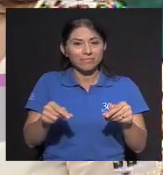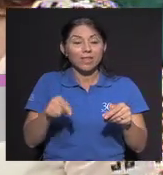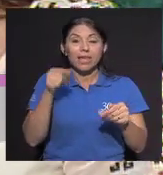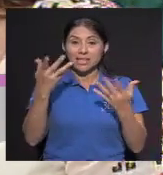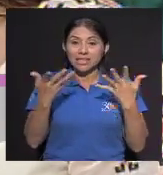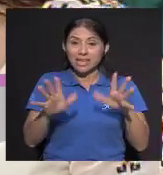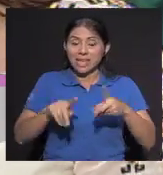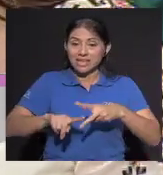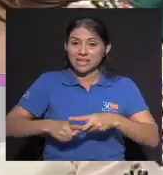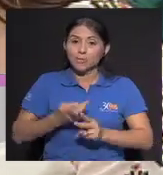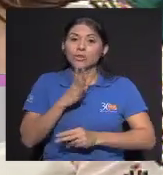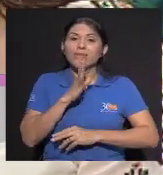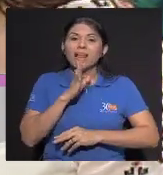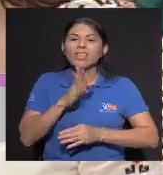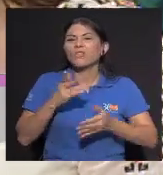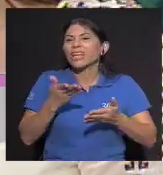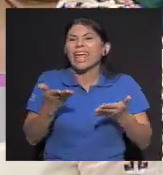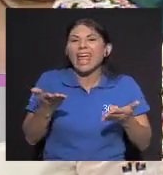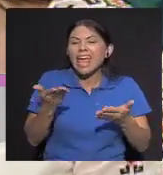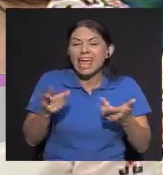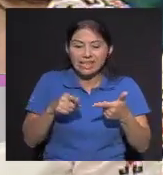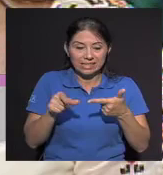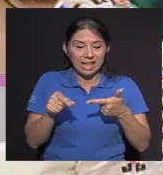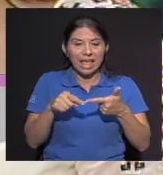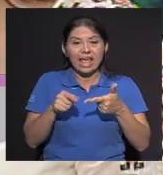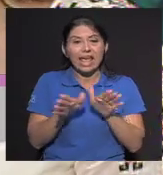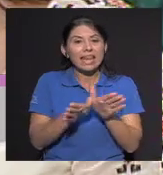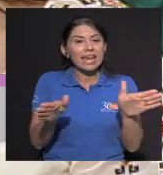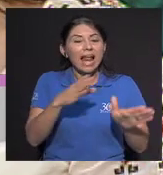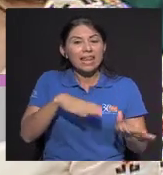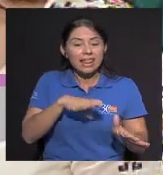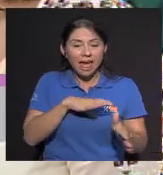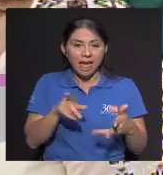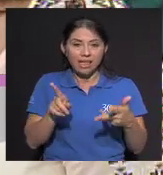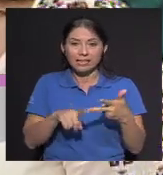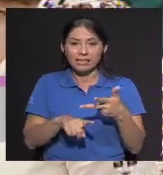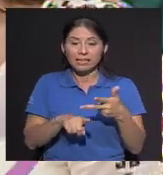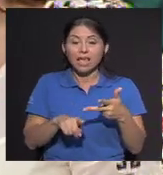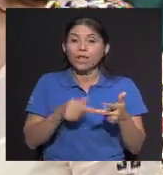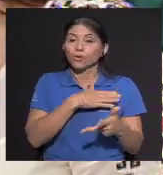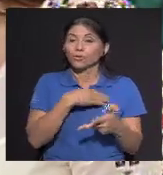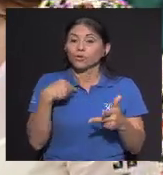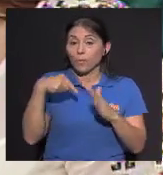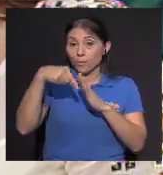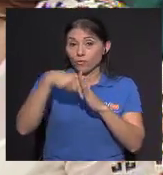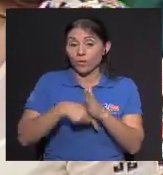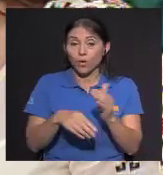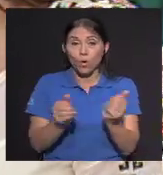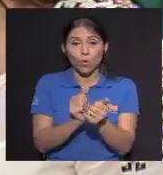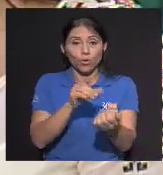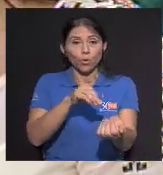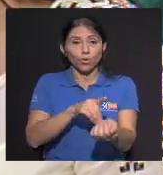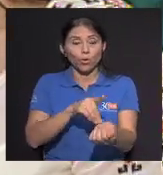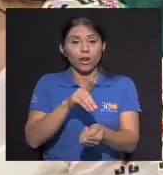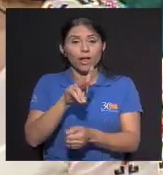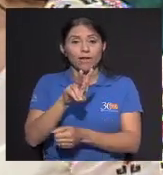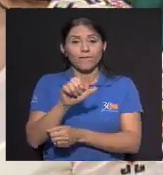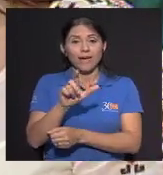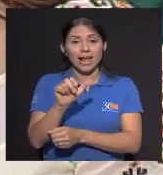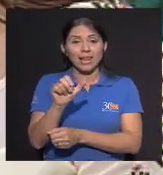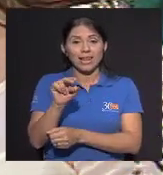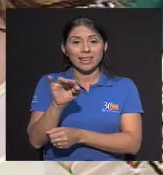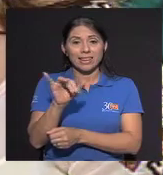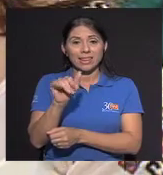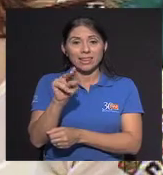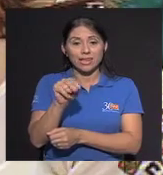rodean Al cáncer Y ya iniciamos También hablando De que es el cáncer Generalidades Y nos gustaría También profundizar Más con el doctor Valentín Rojas